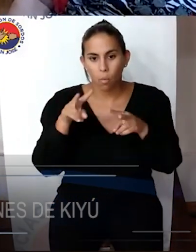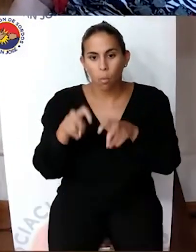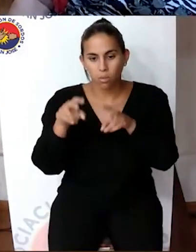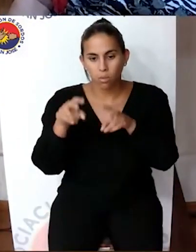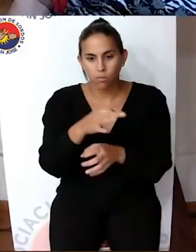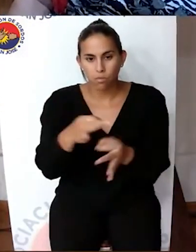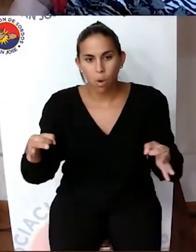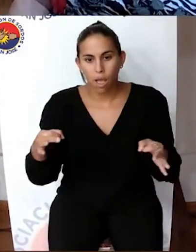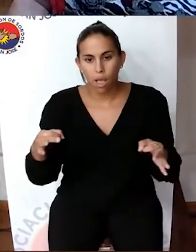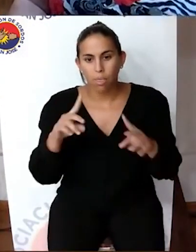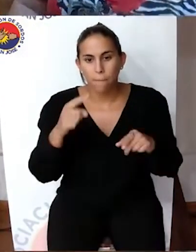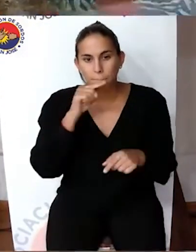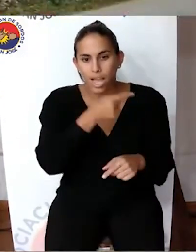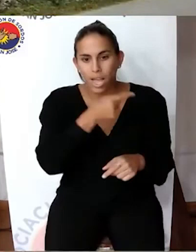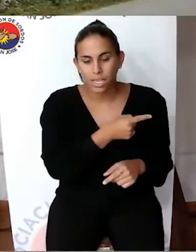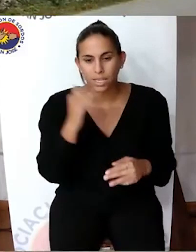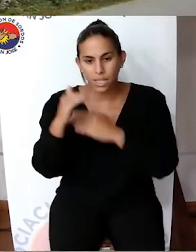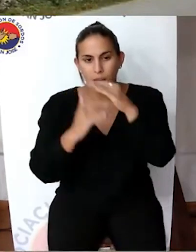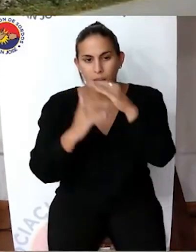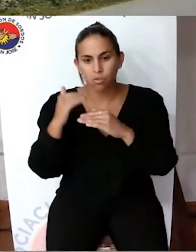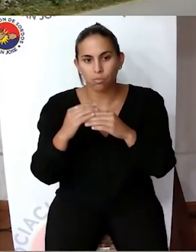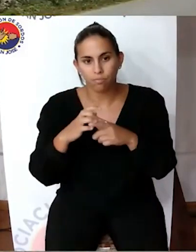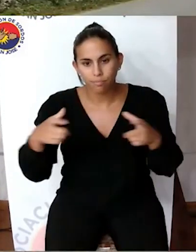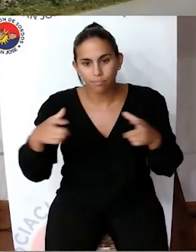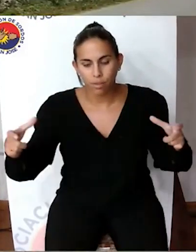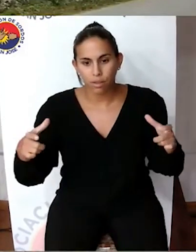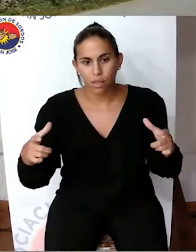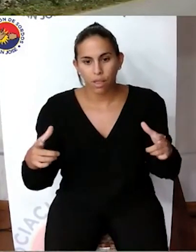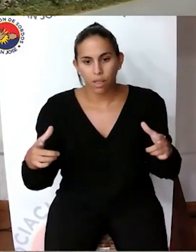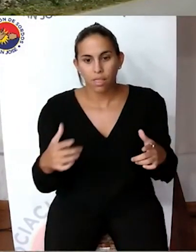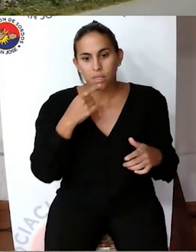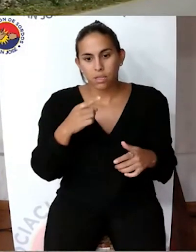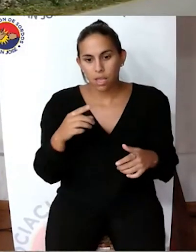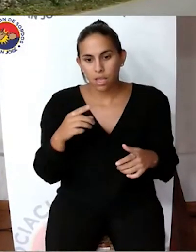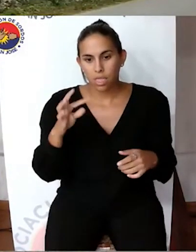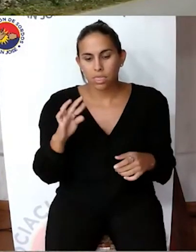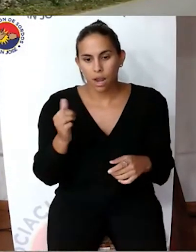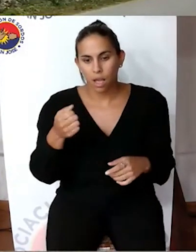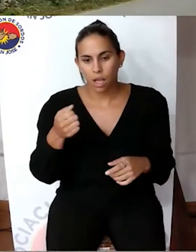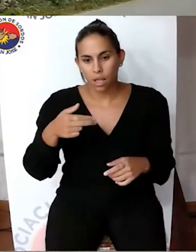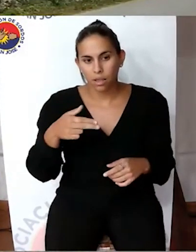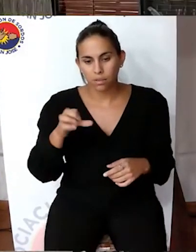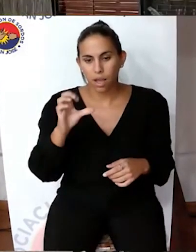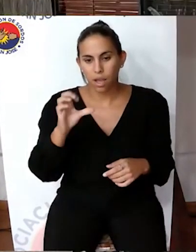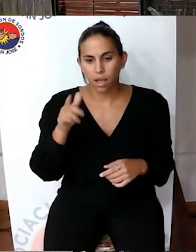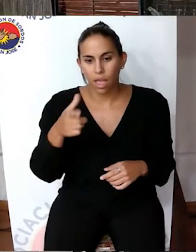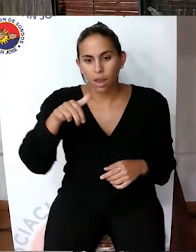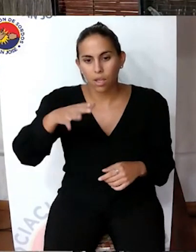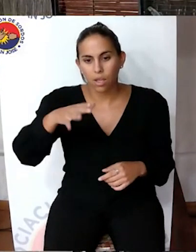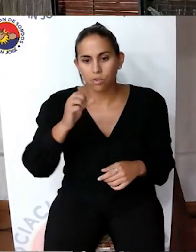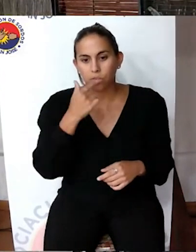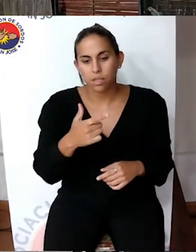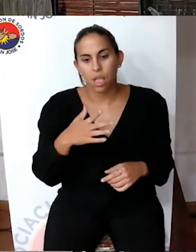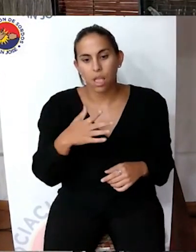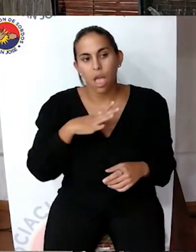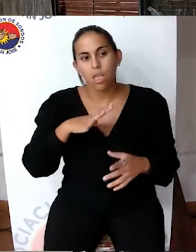Desde ese momento su desarrollo ha habido en aumento. Hablar de transgénicos nos lleva indefectiblemente a hablar del